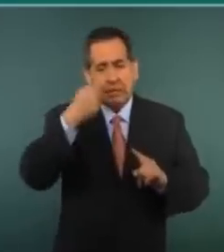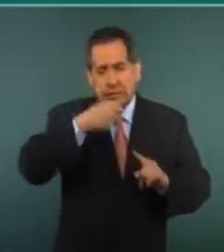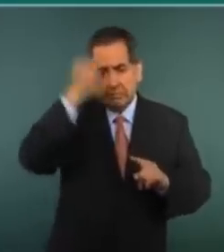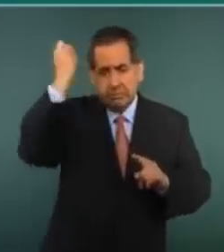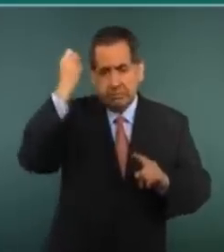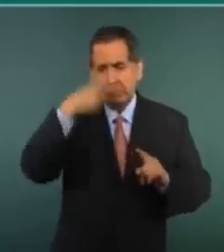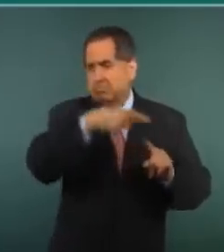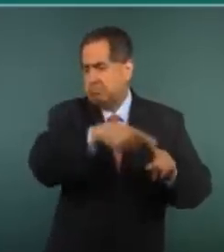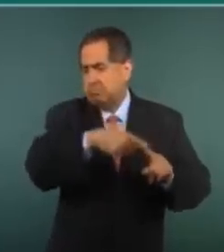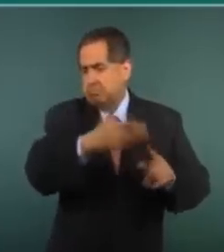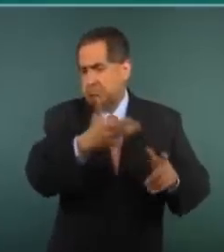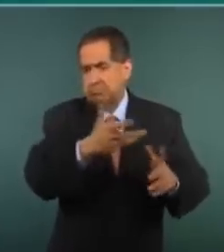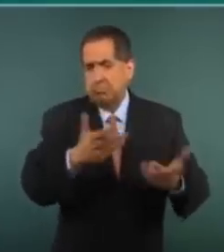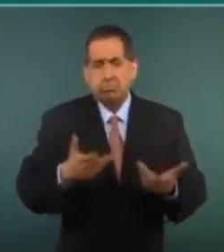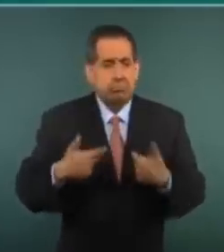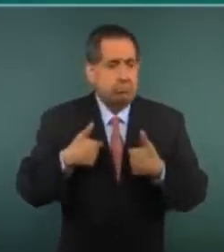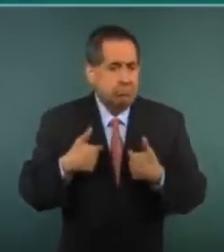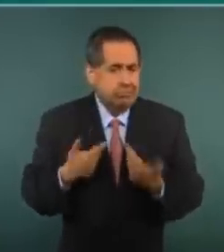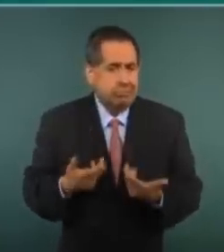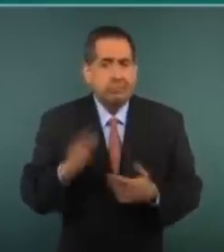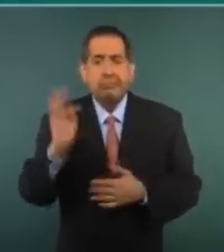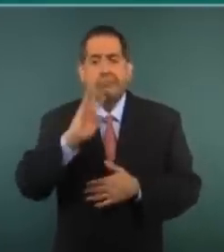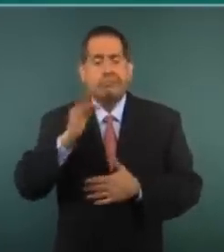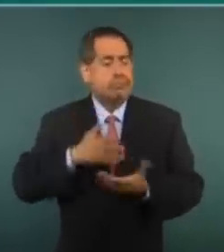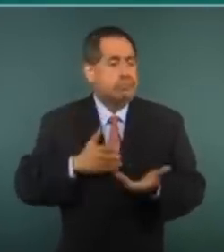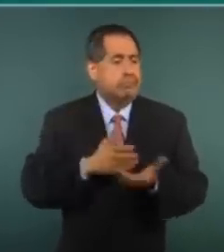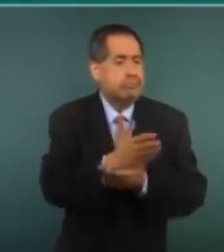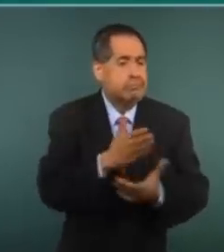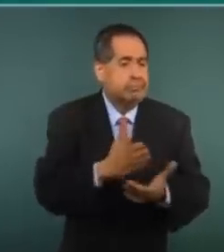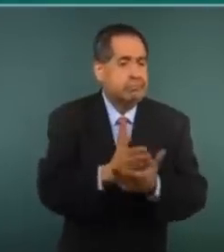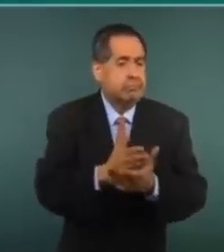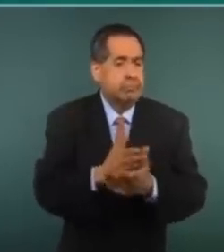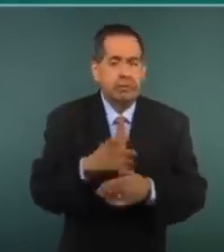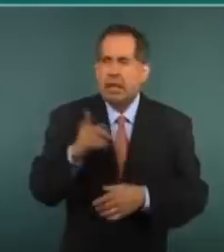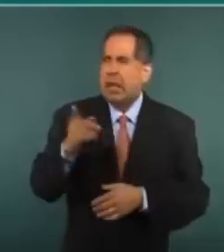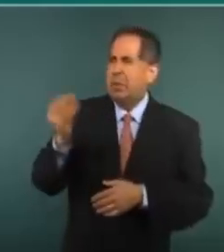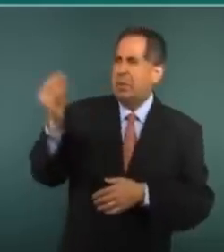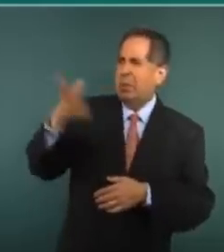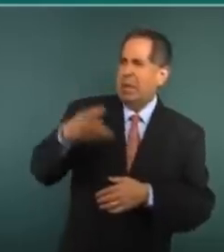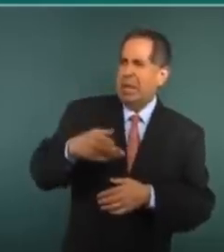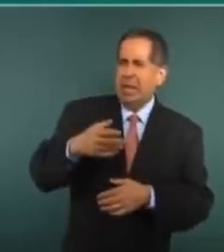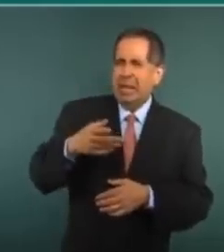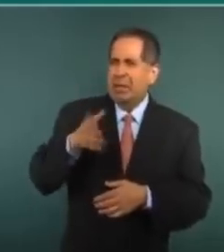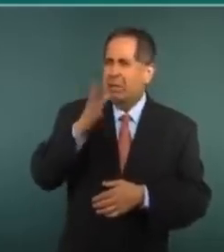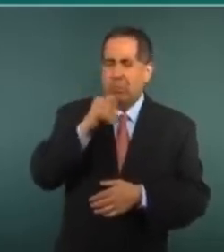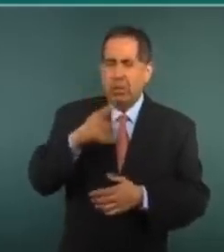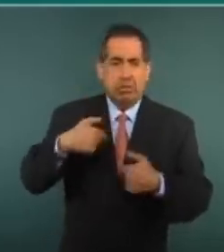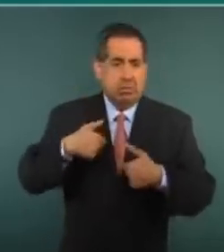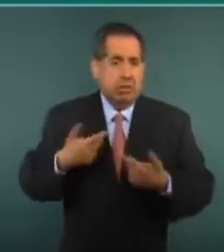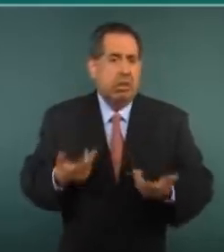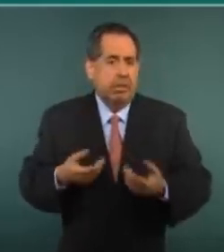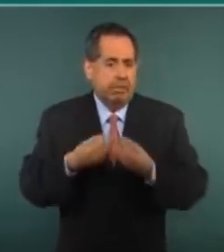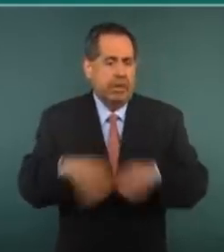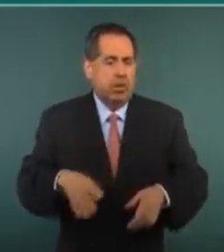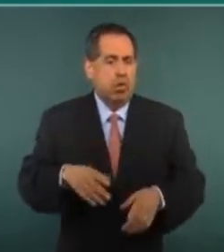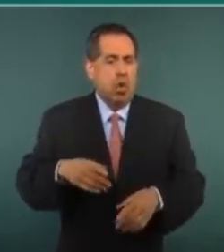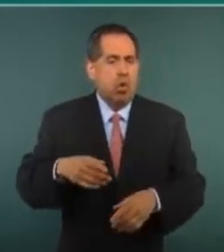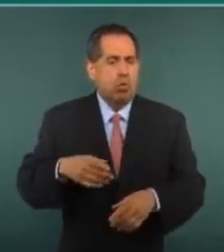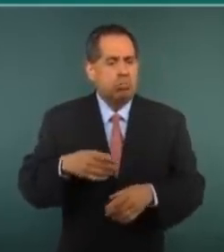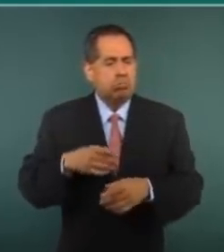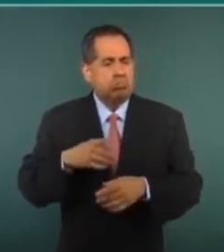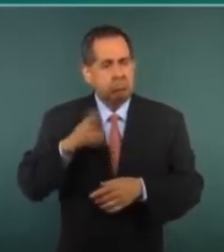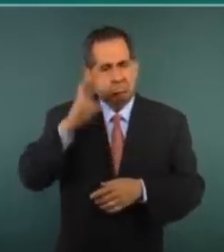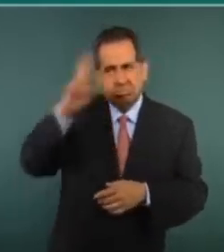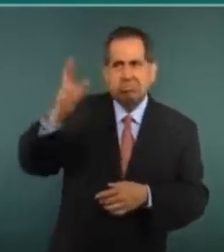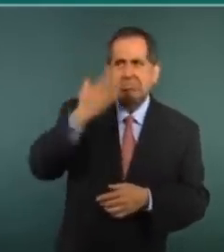entonces no tendría yo si me meto autoridad moral, entonces nadie me